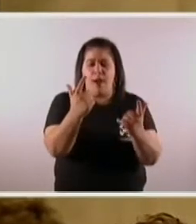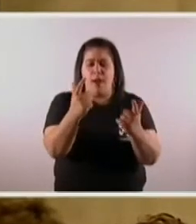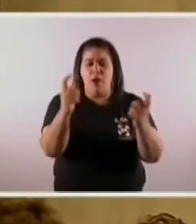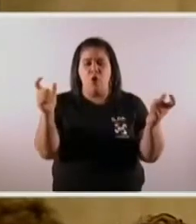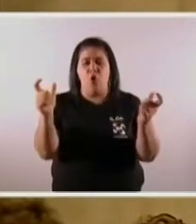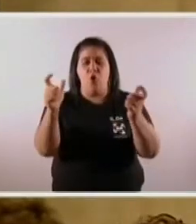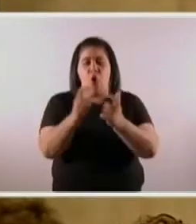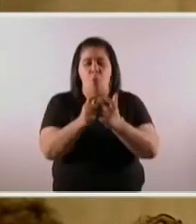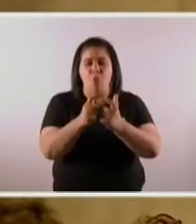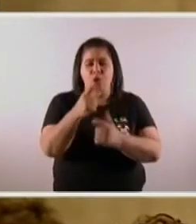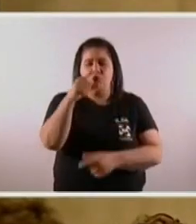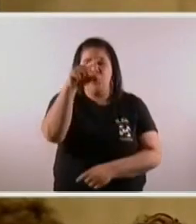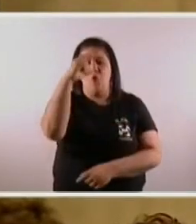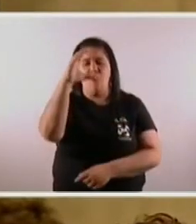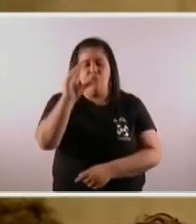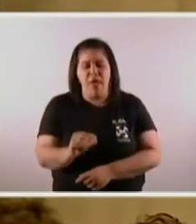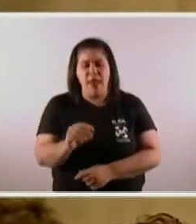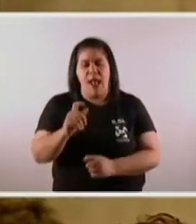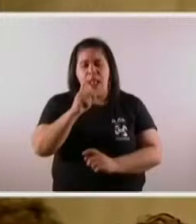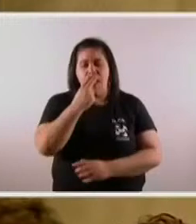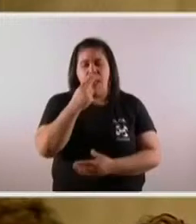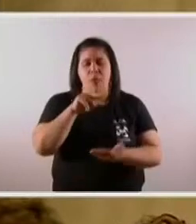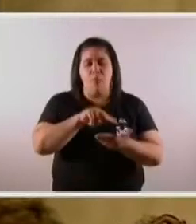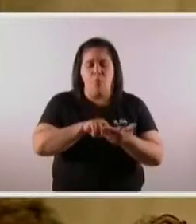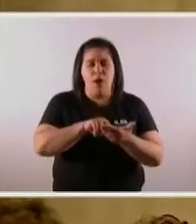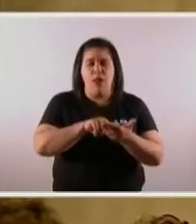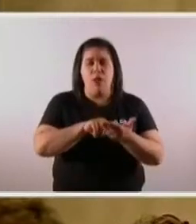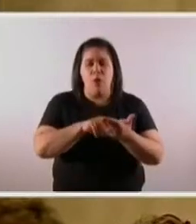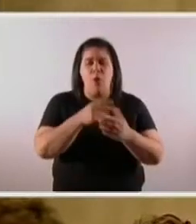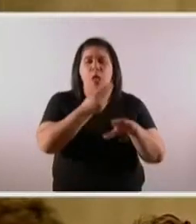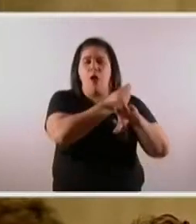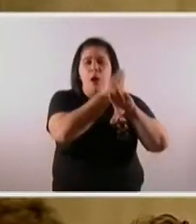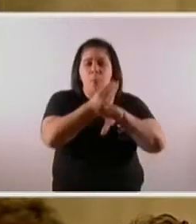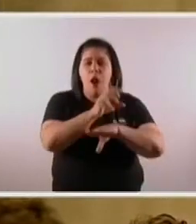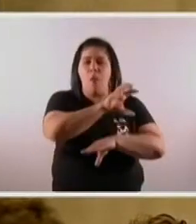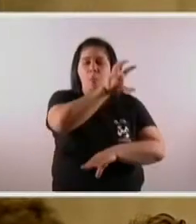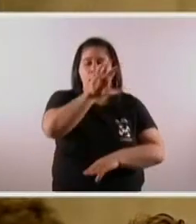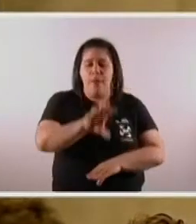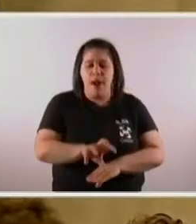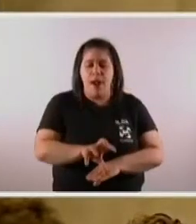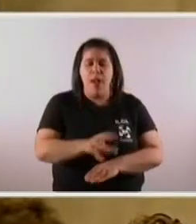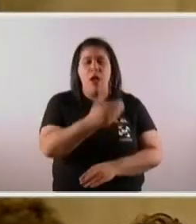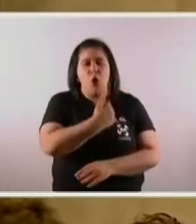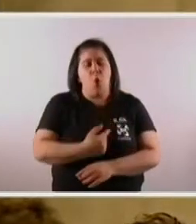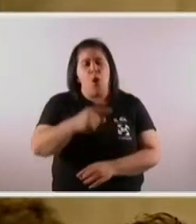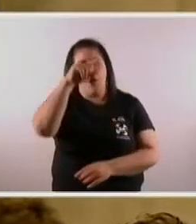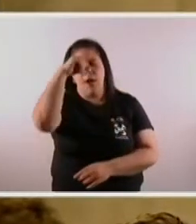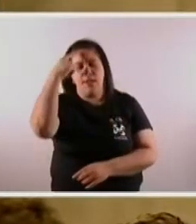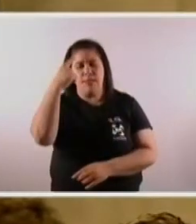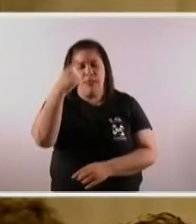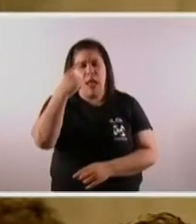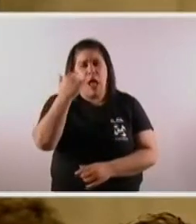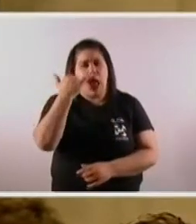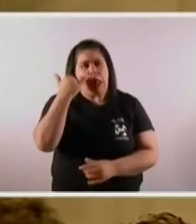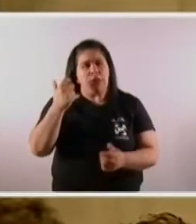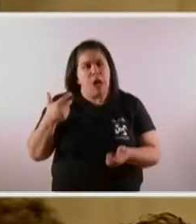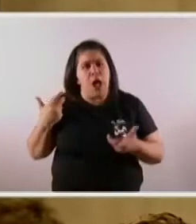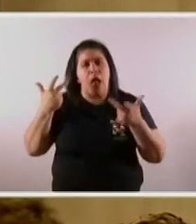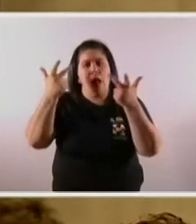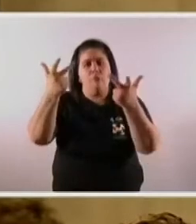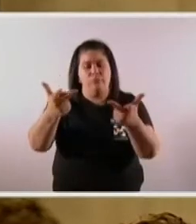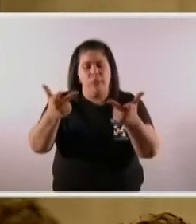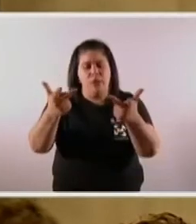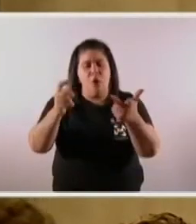Federal de Impuestos está constituida por representantes de todas las provincias y el gobierno nacional que ya manifestaron incluso